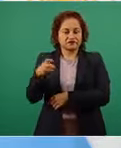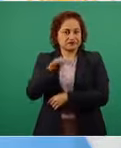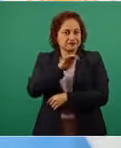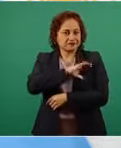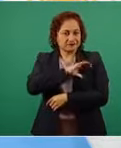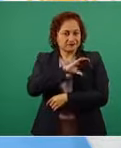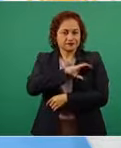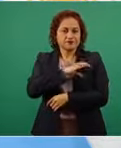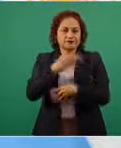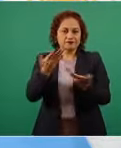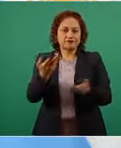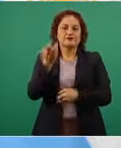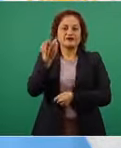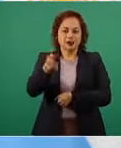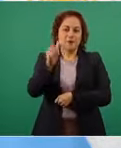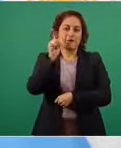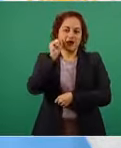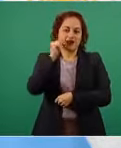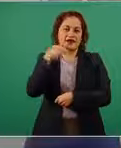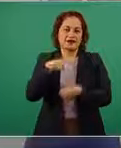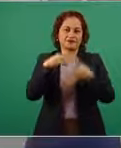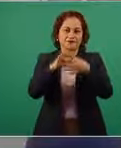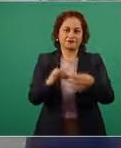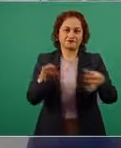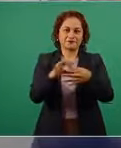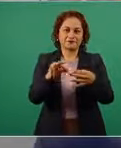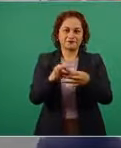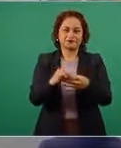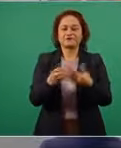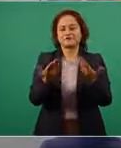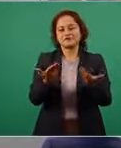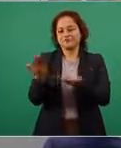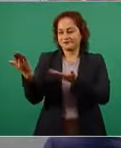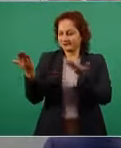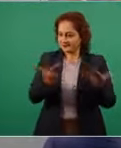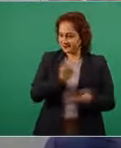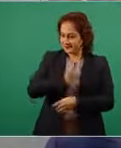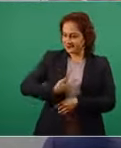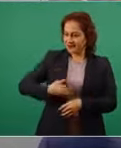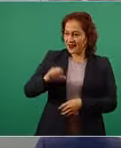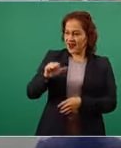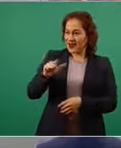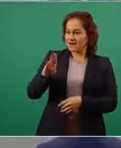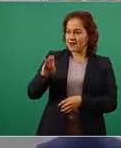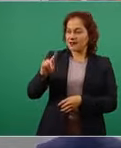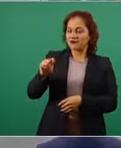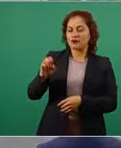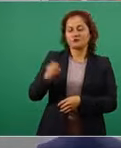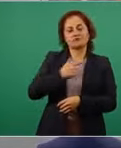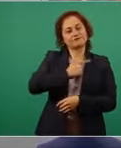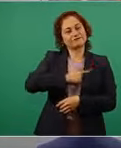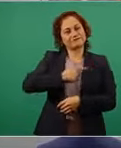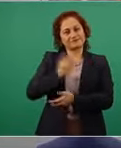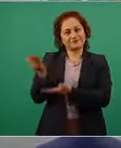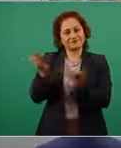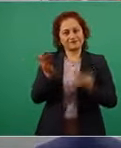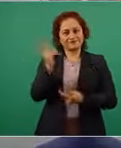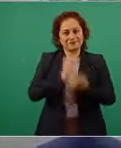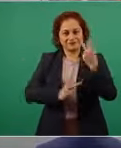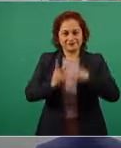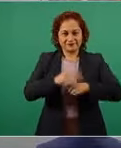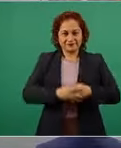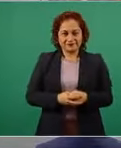a hablar y nos da mucho gusto que esté aquí el presidente Alberto y nada más terminamos con